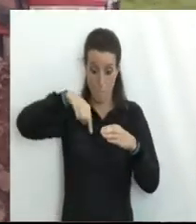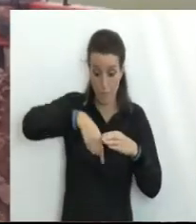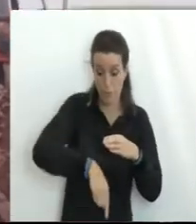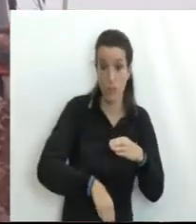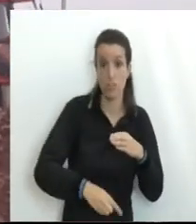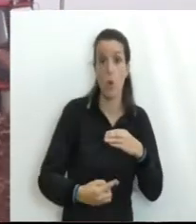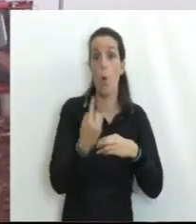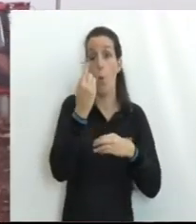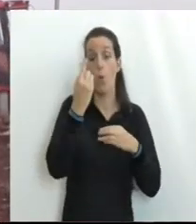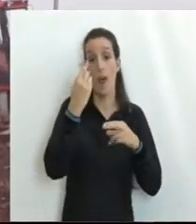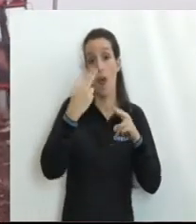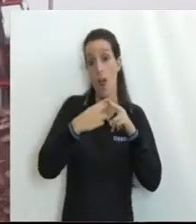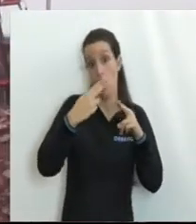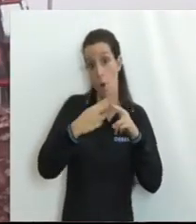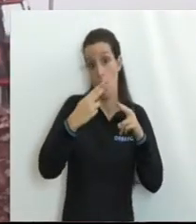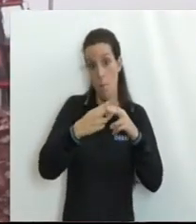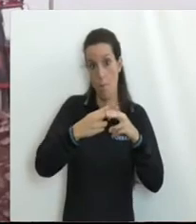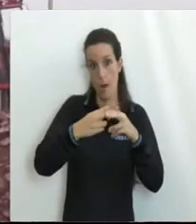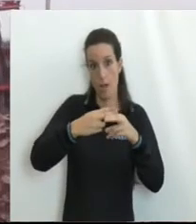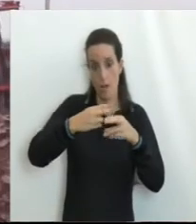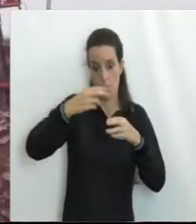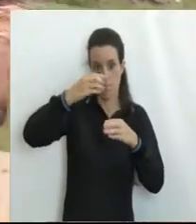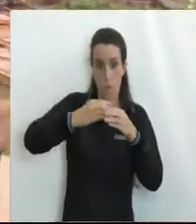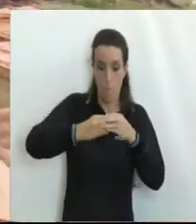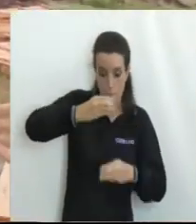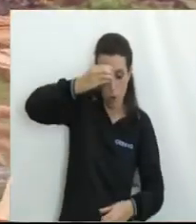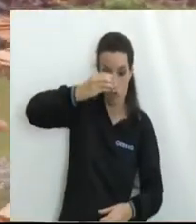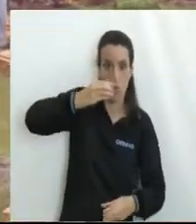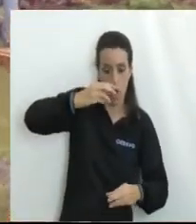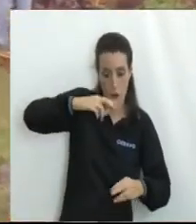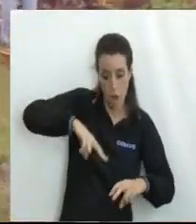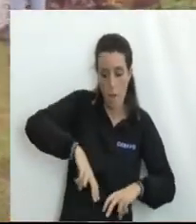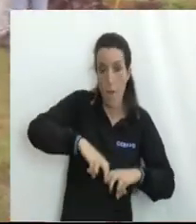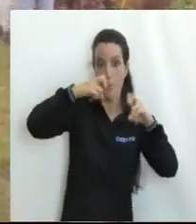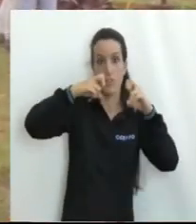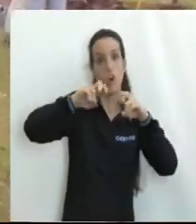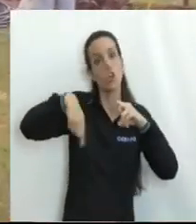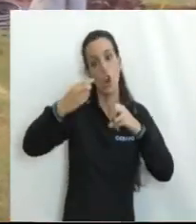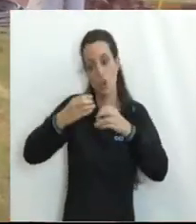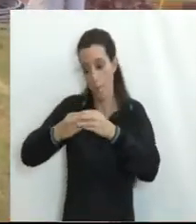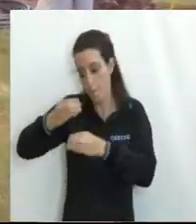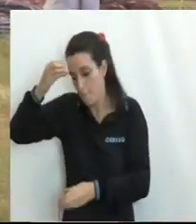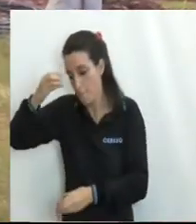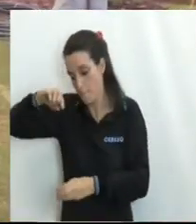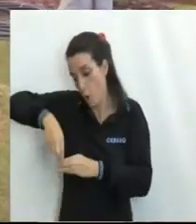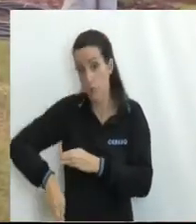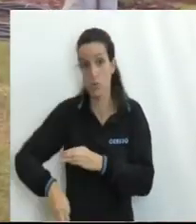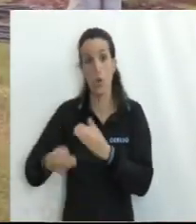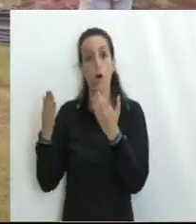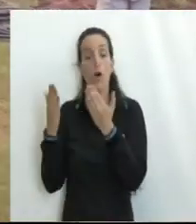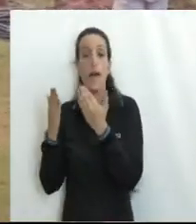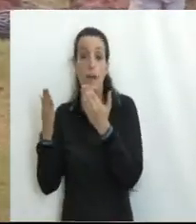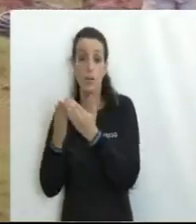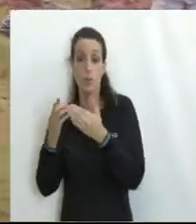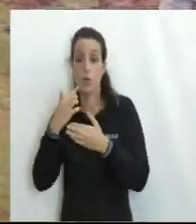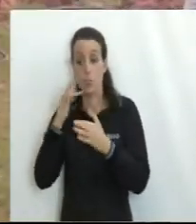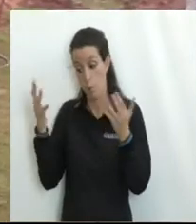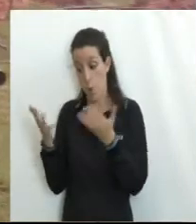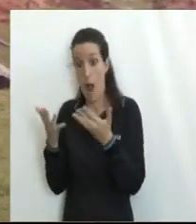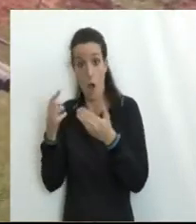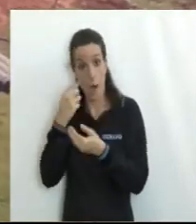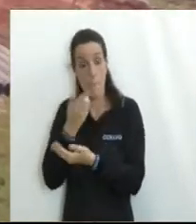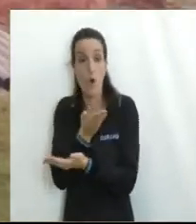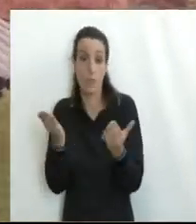En lo que hace a las perforaciones hay dos tipos Los pozos exploratorios Que tienen como objetivo encontrar petróleo en una trampa Y los pozos de estudio